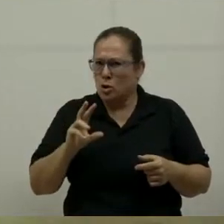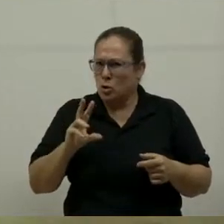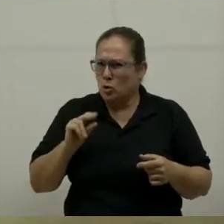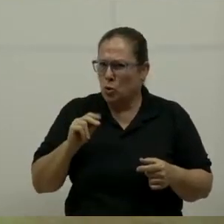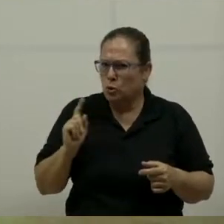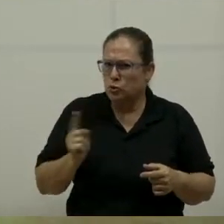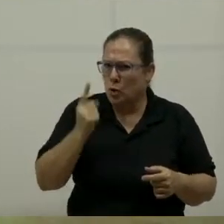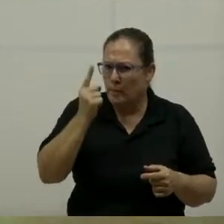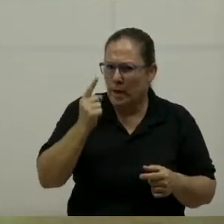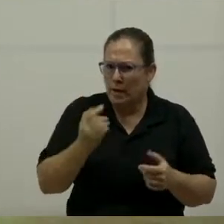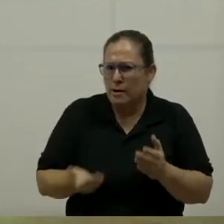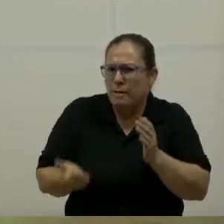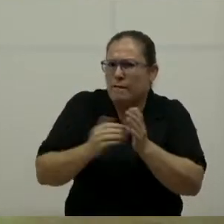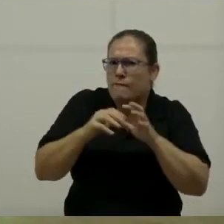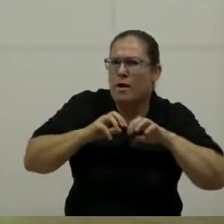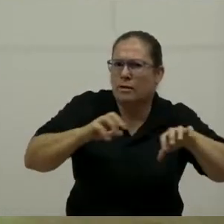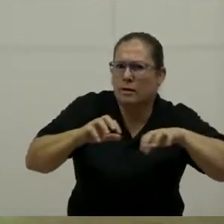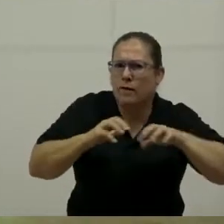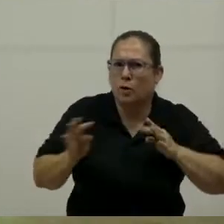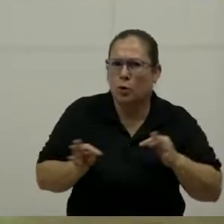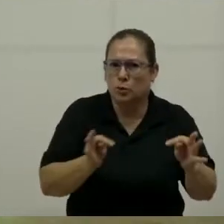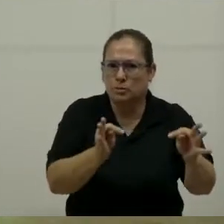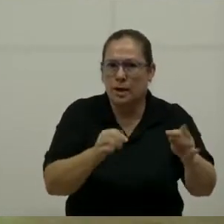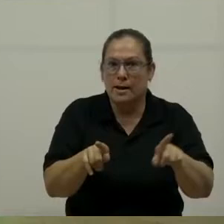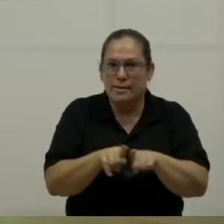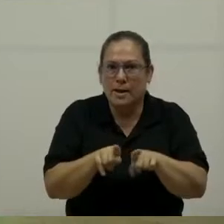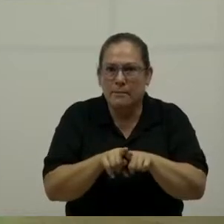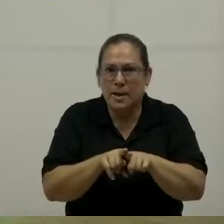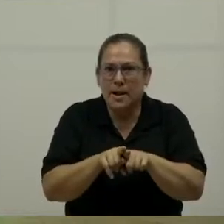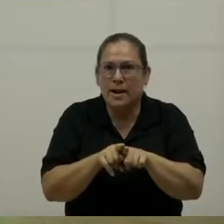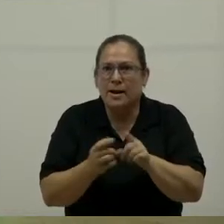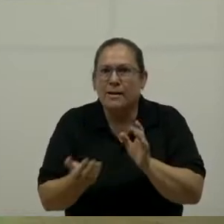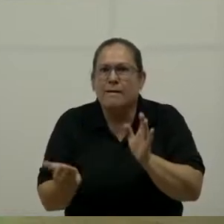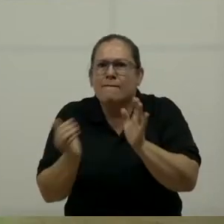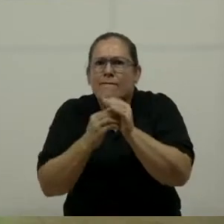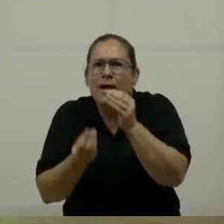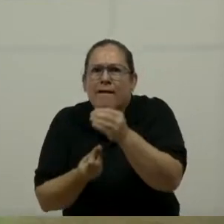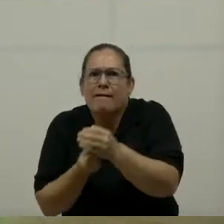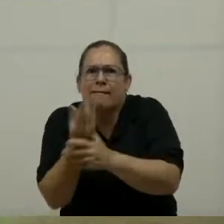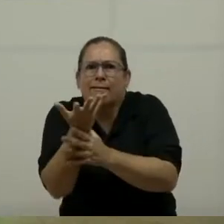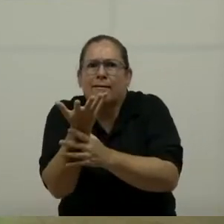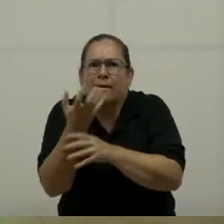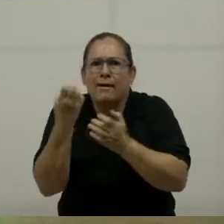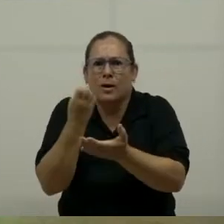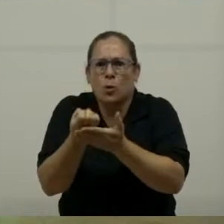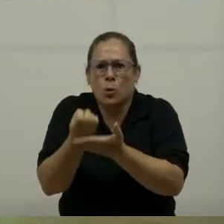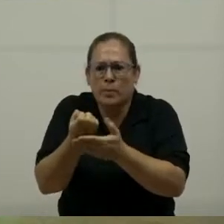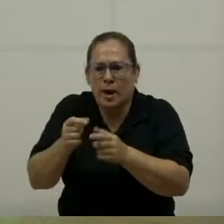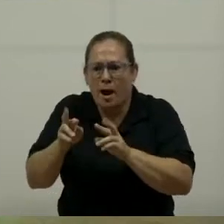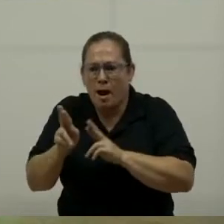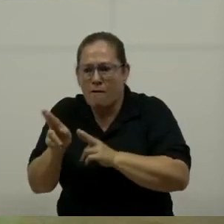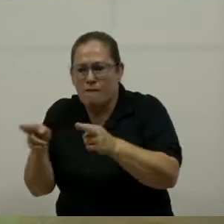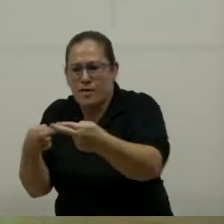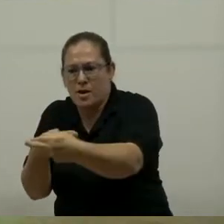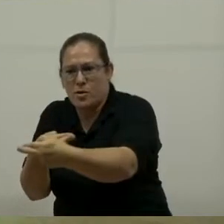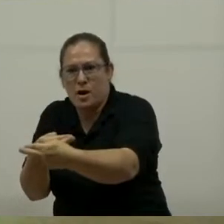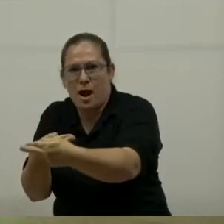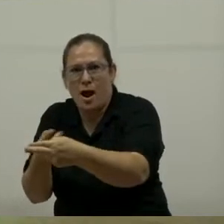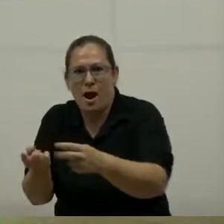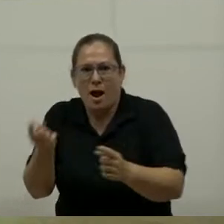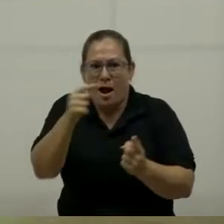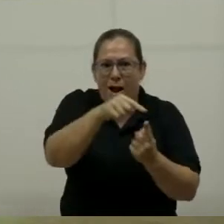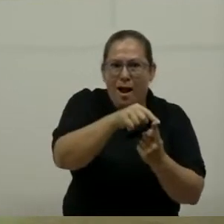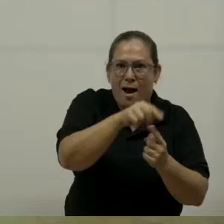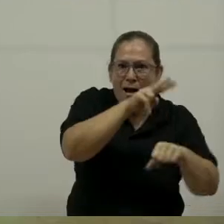reactivar el turismo, sino también de regenerar la economía, no solo de la región, sino, por supuesto, a nivel